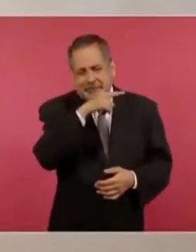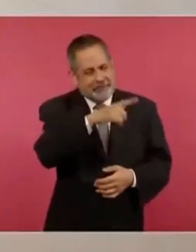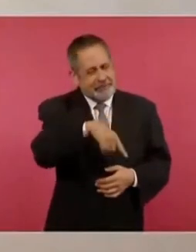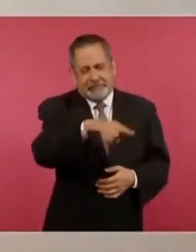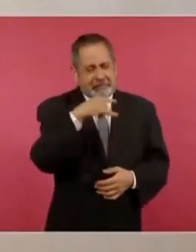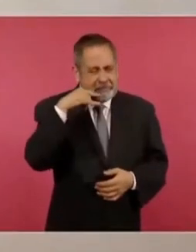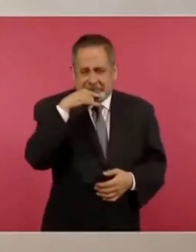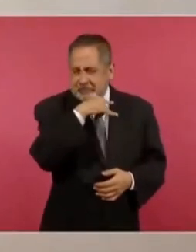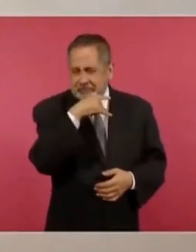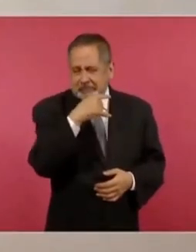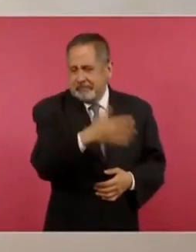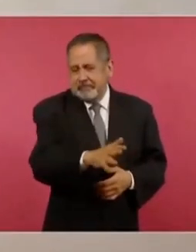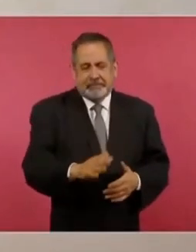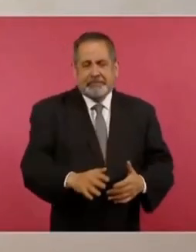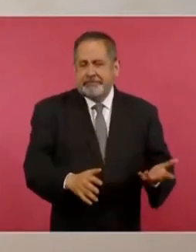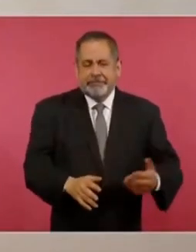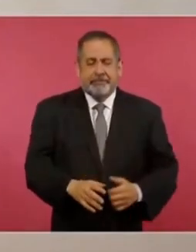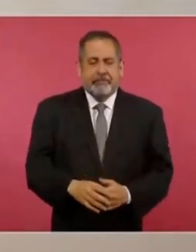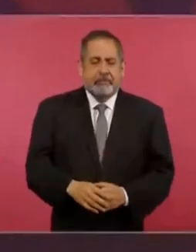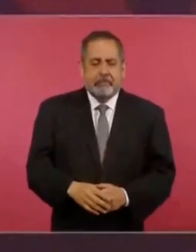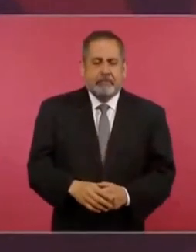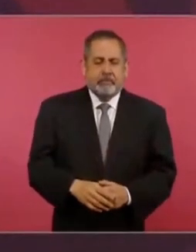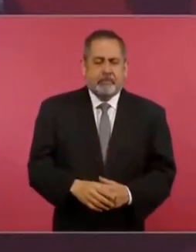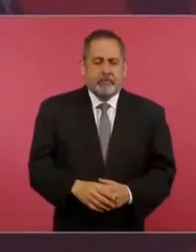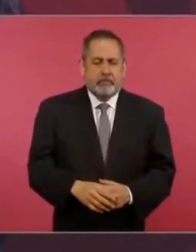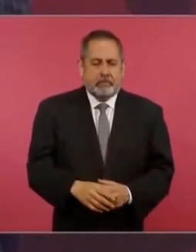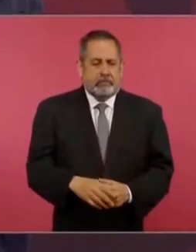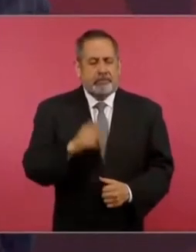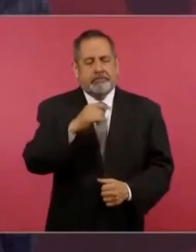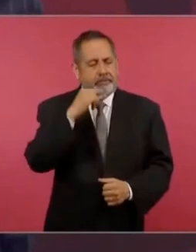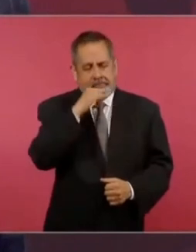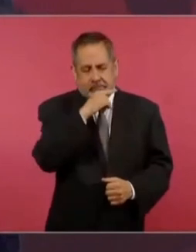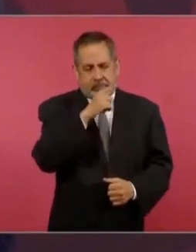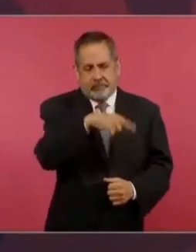todo termina